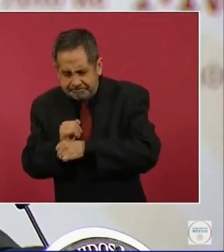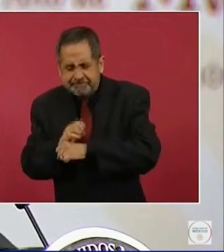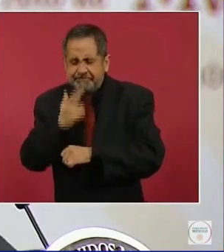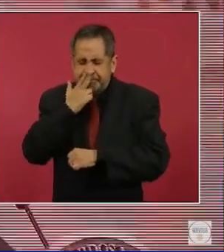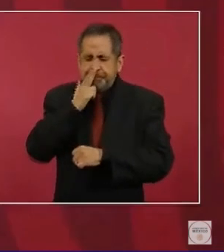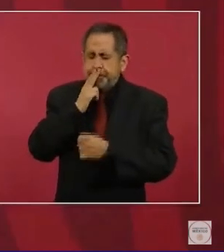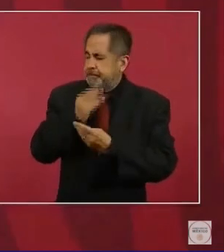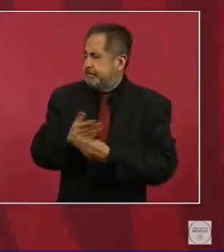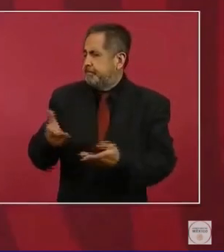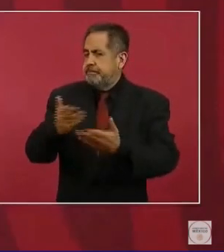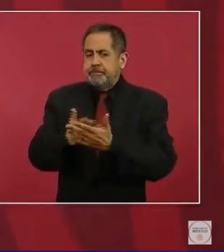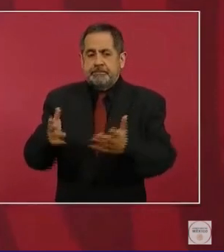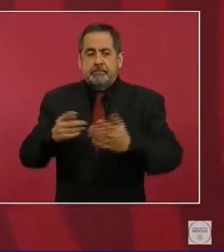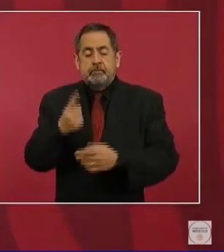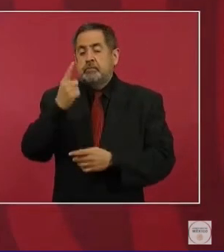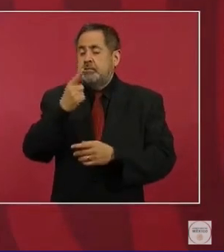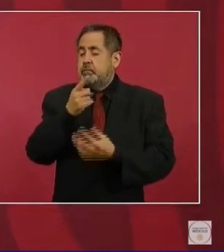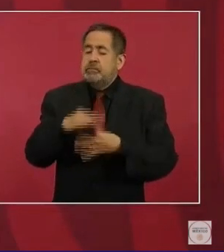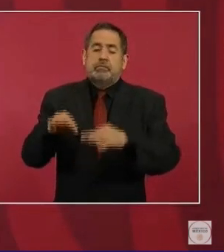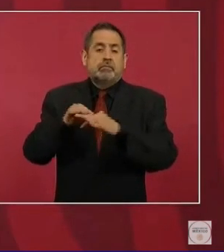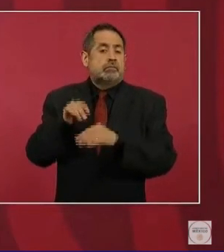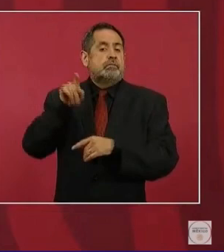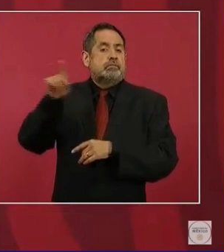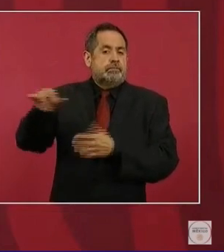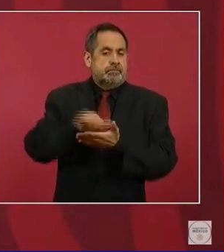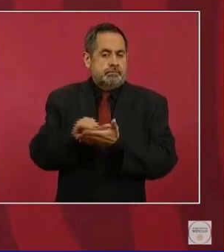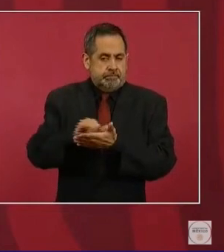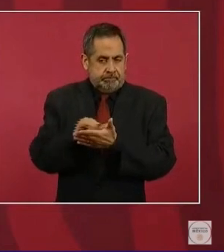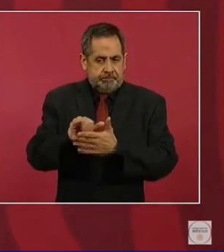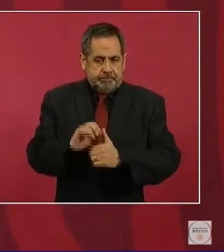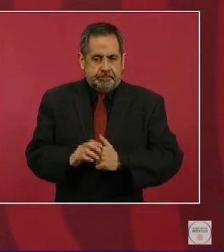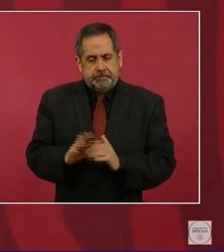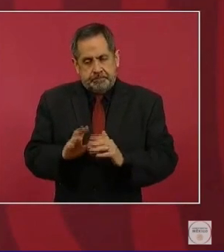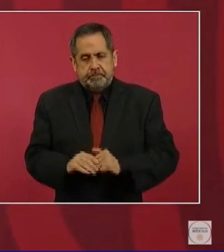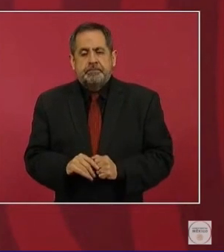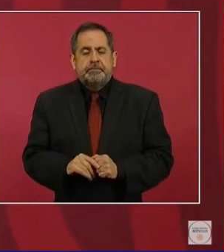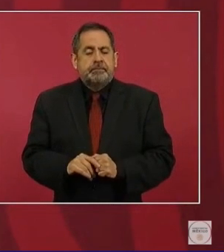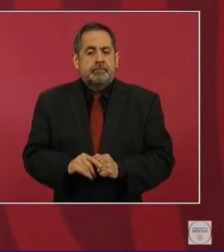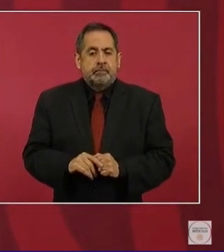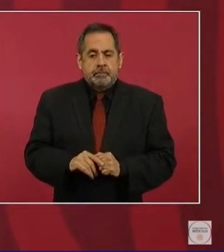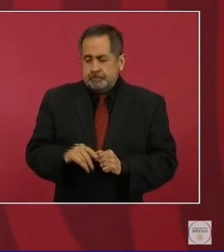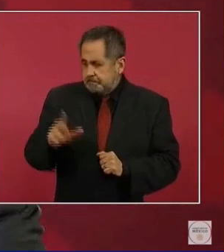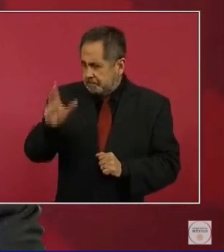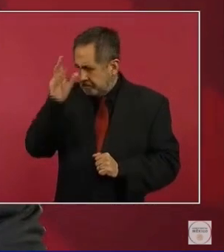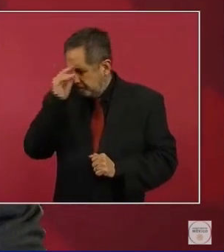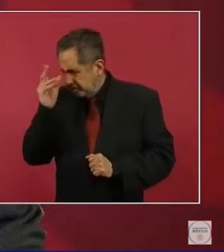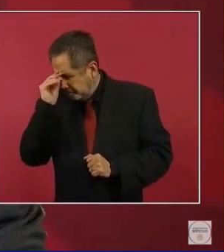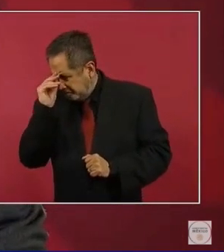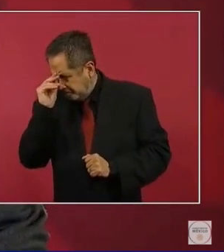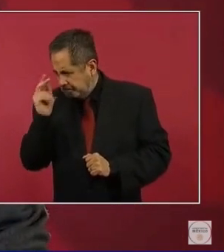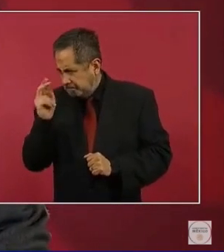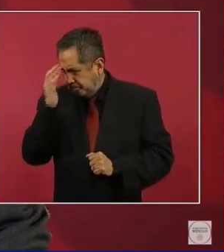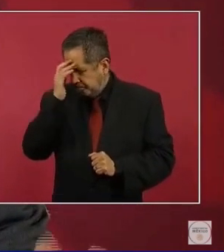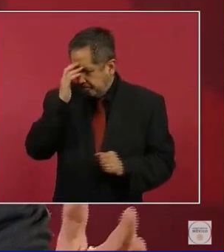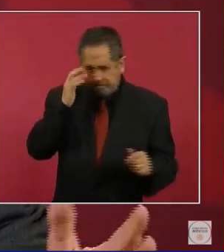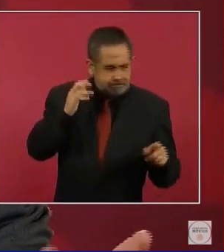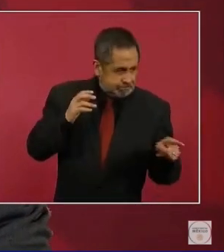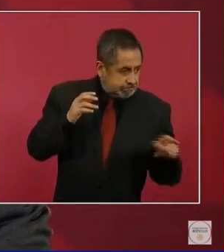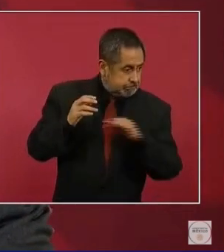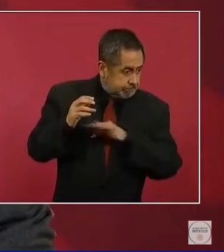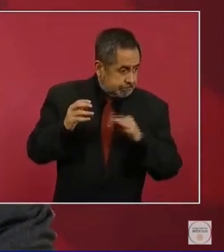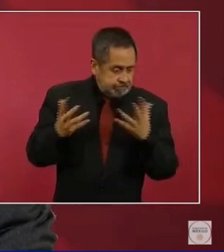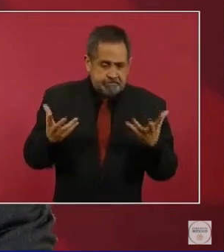en un centro de investigación en Nueva York. Y aprovechando ese conocimiento, se empezó el proceso.